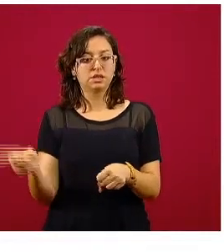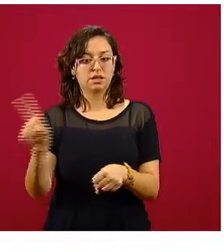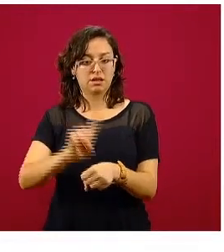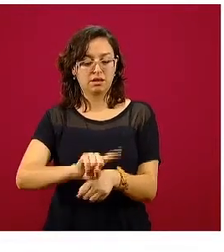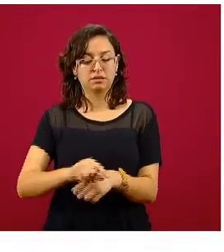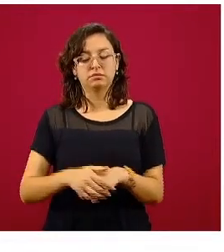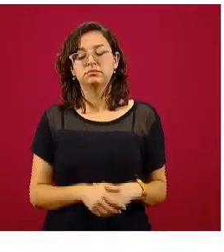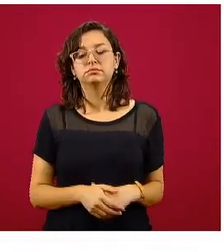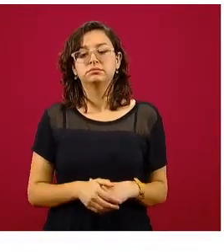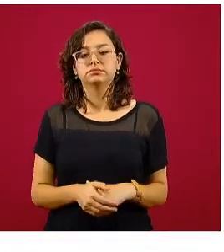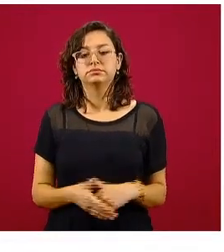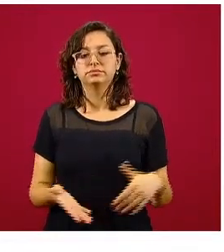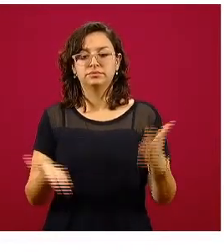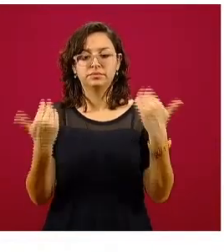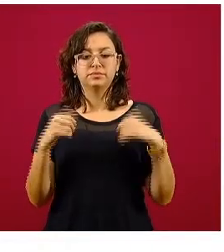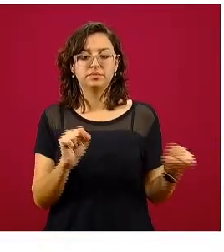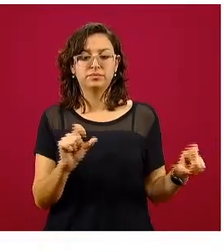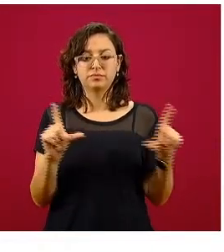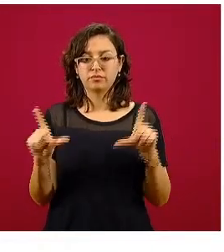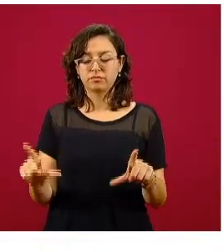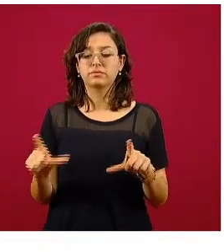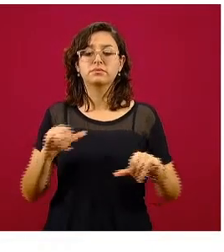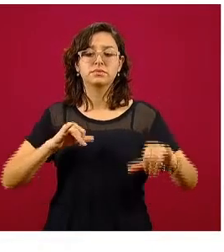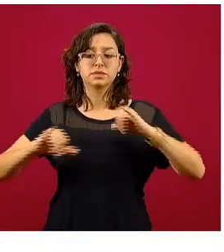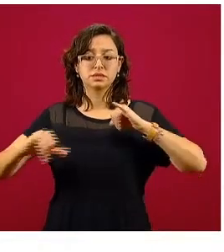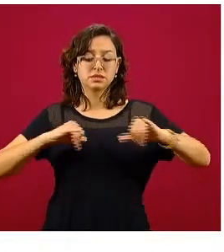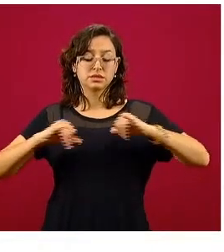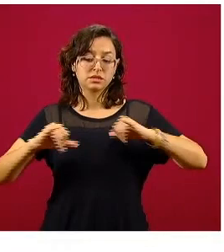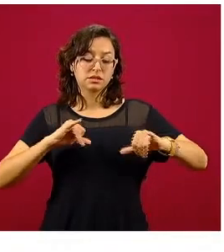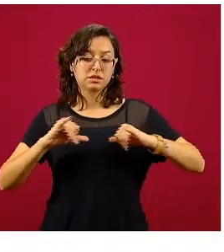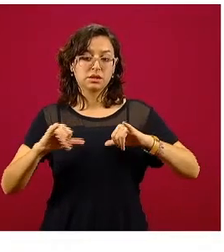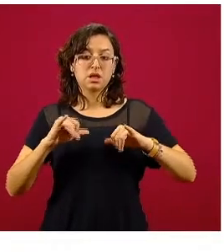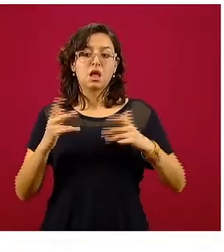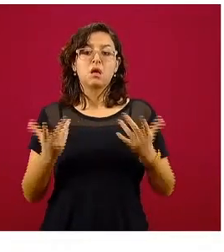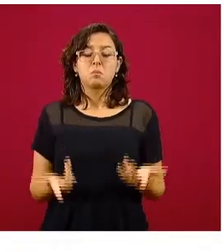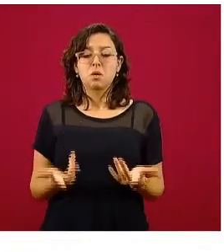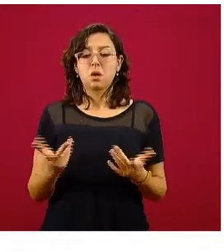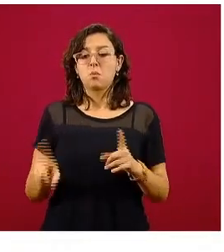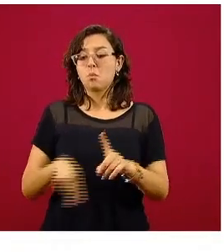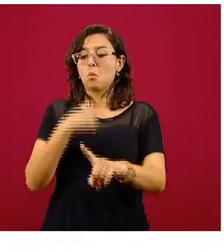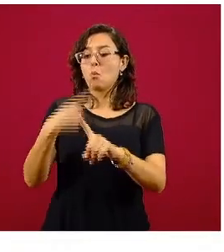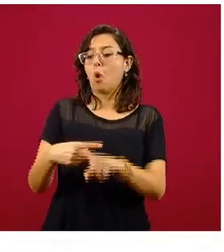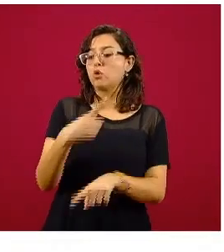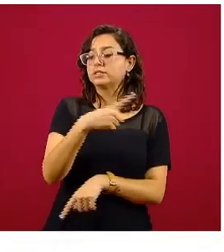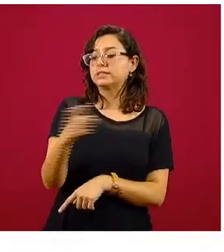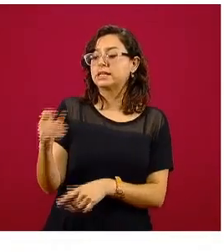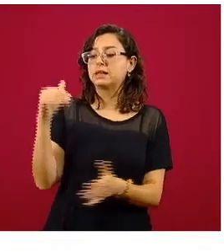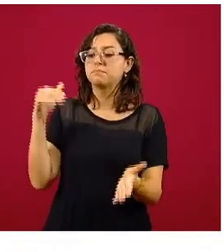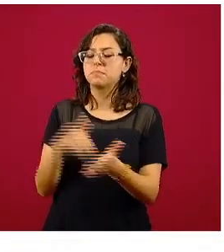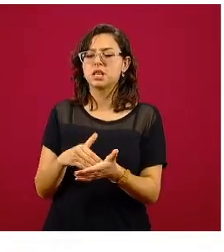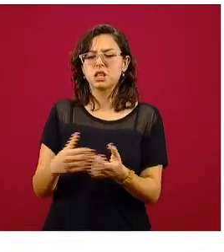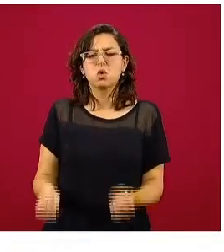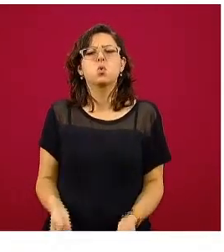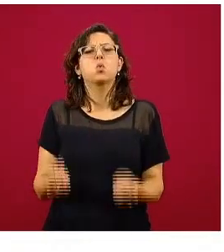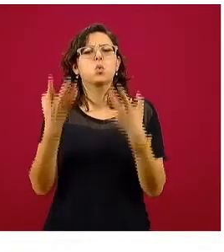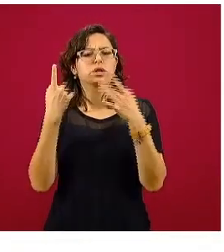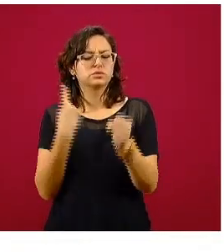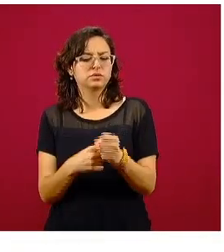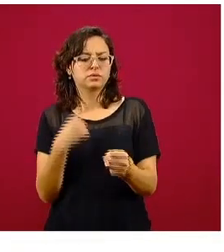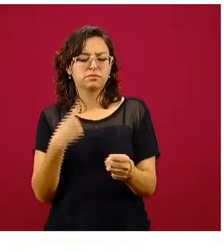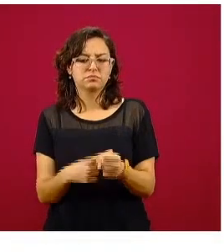siguiente diapositiva, volvemos nuevamente a un mapa, en donde ahora se representa la tasa de incidencia acumulada,